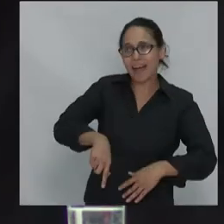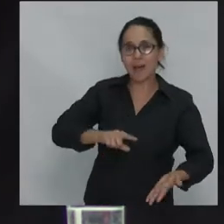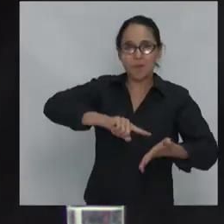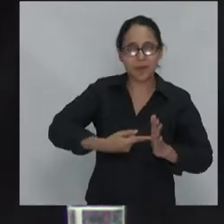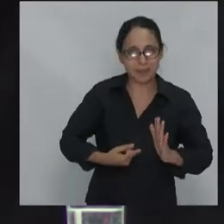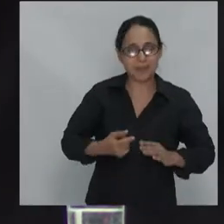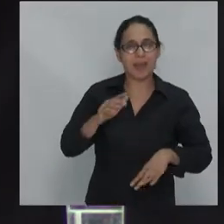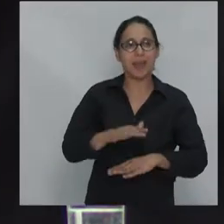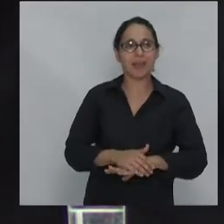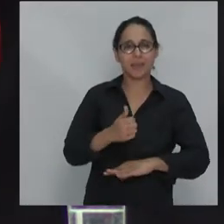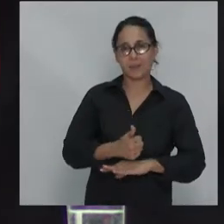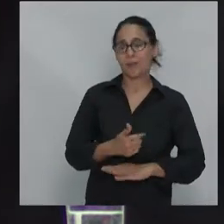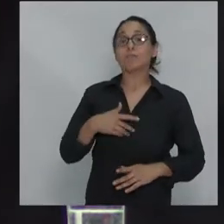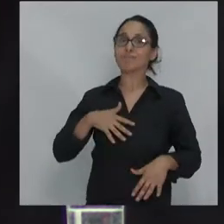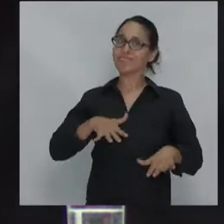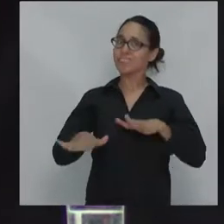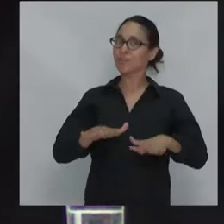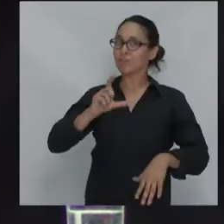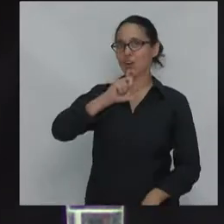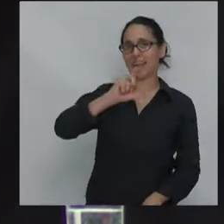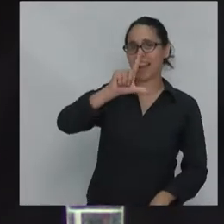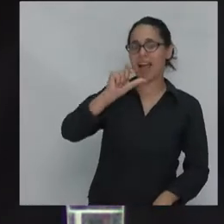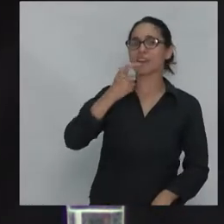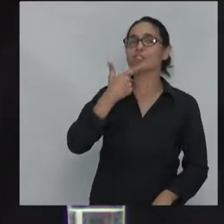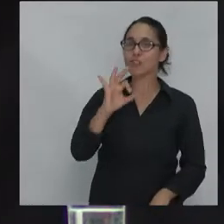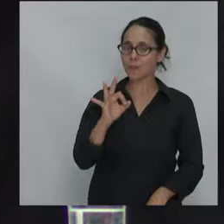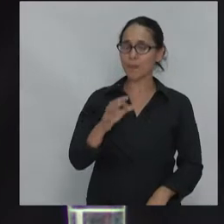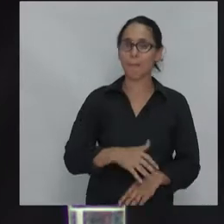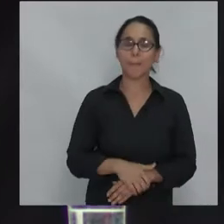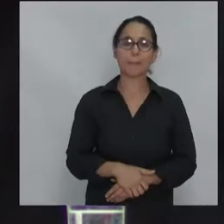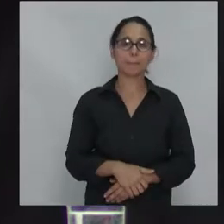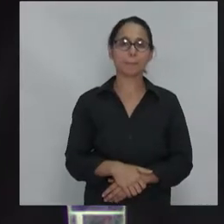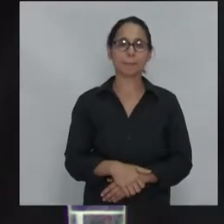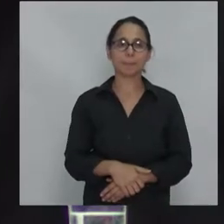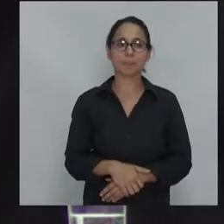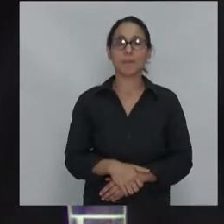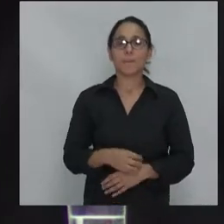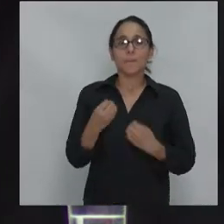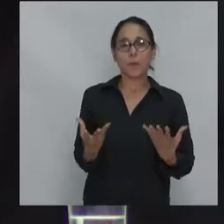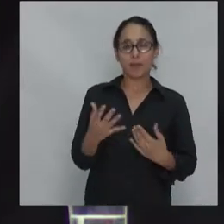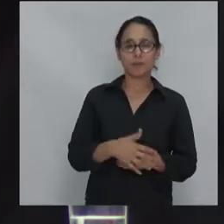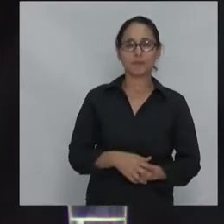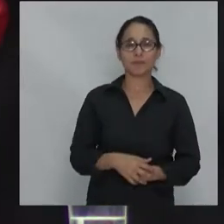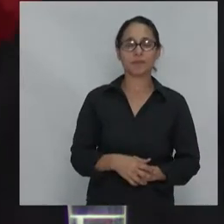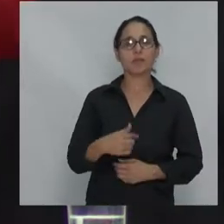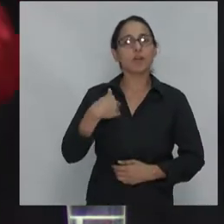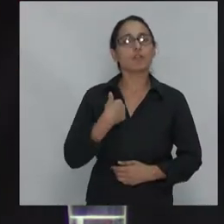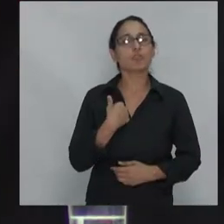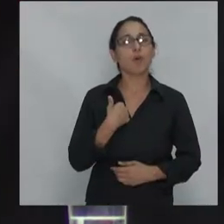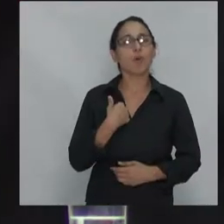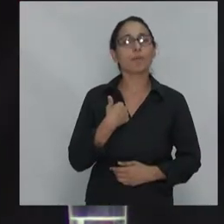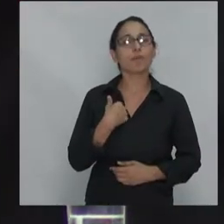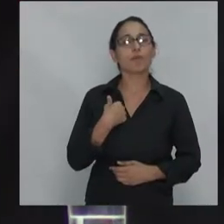y particularmente en un contexto de flaxo, de claxo. Bueno, yo voy a